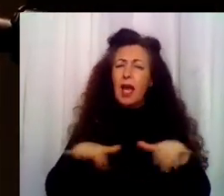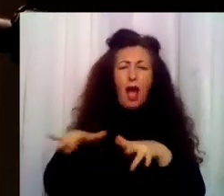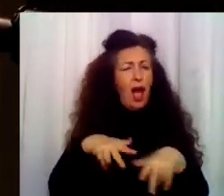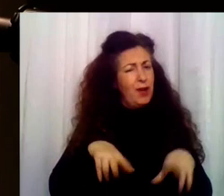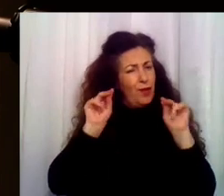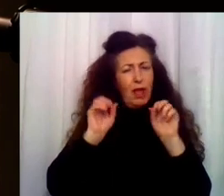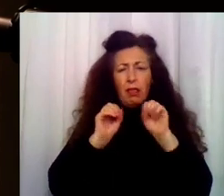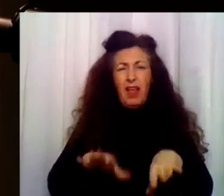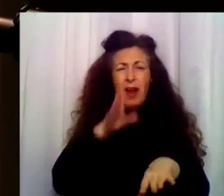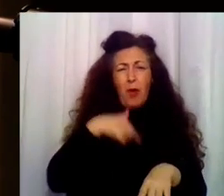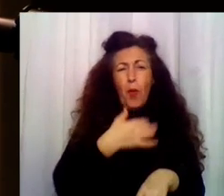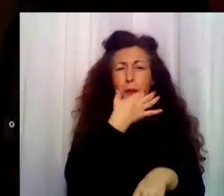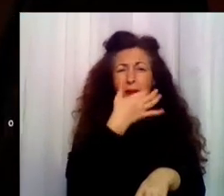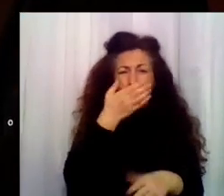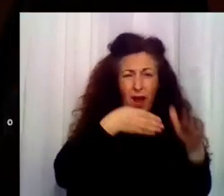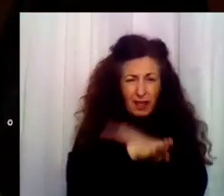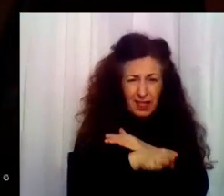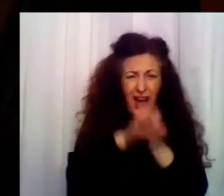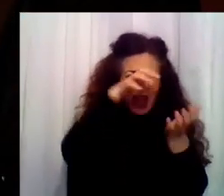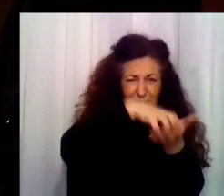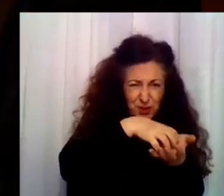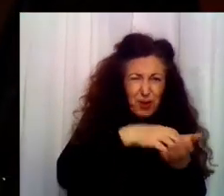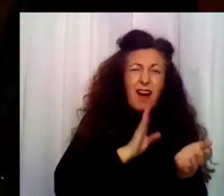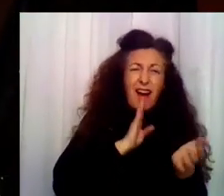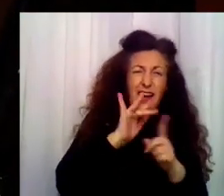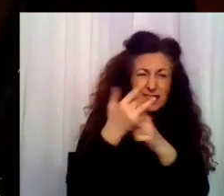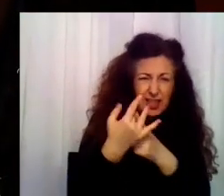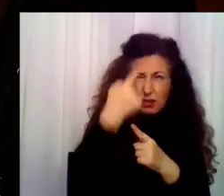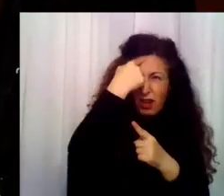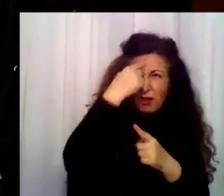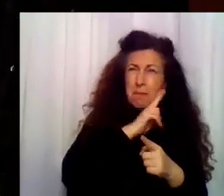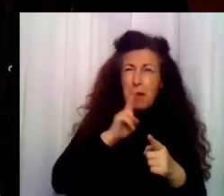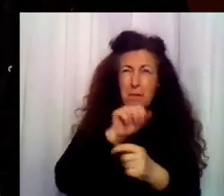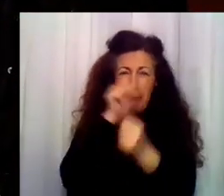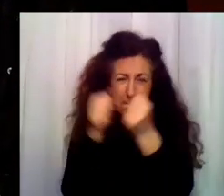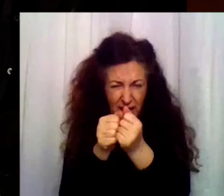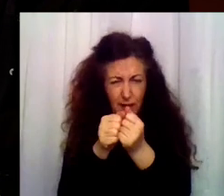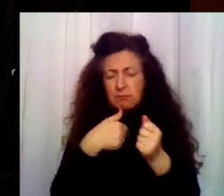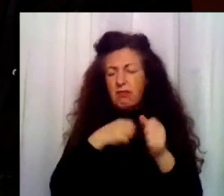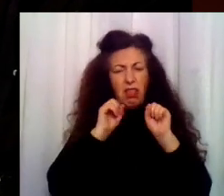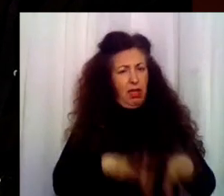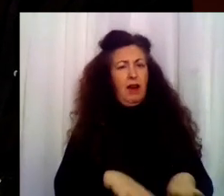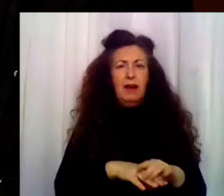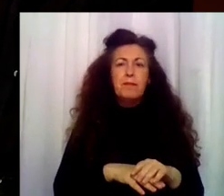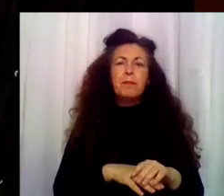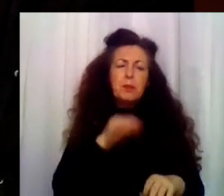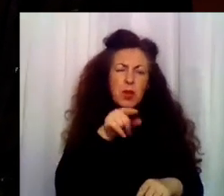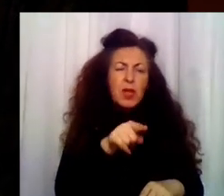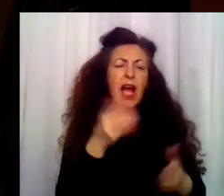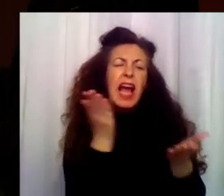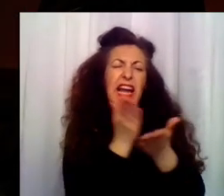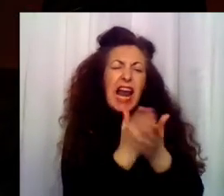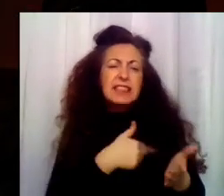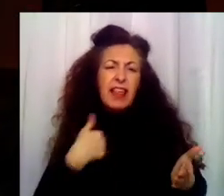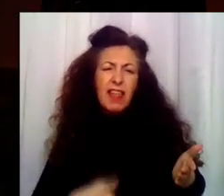¿De mí te daba vergüenza? No, mamá, de la situación. Y quiero darme un tiempo para repensar. ¿Y las clases de chino? También las dejé.